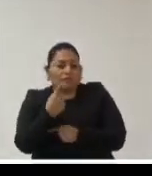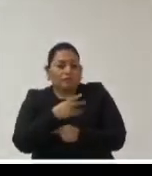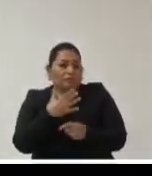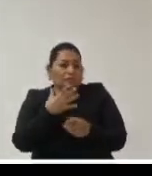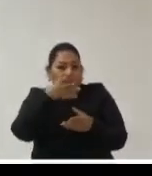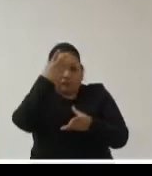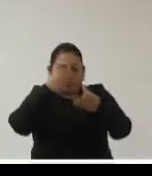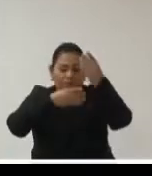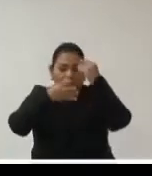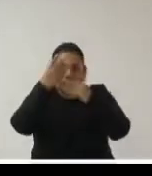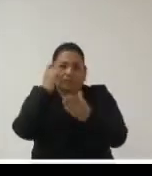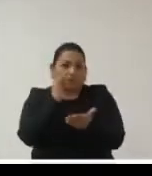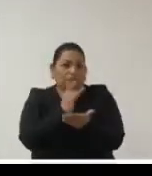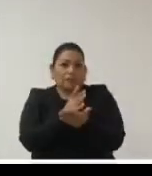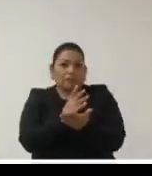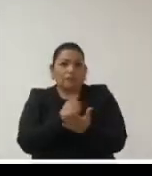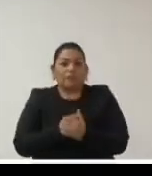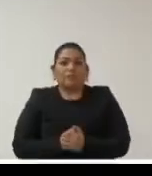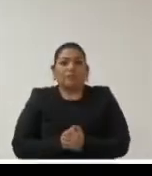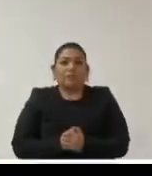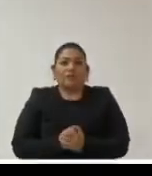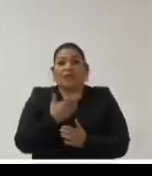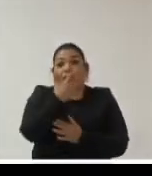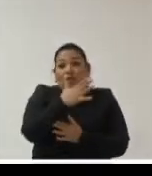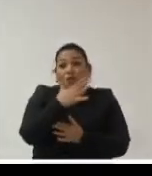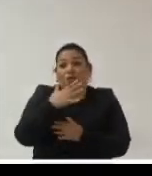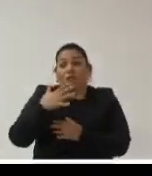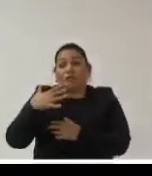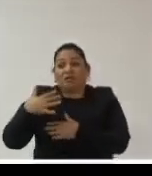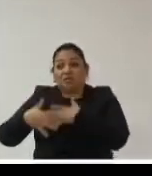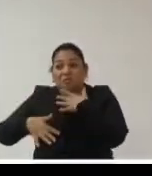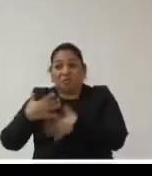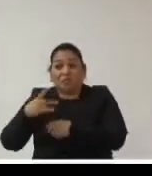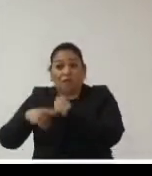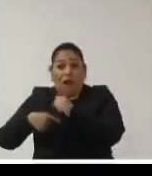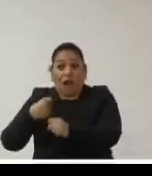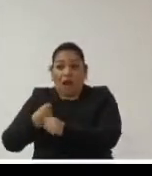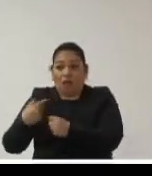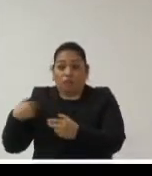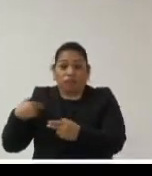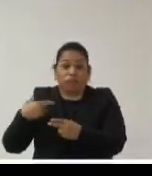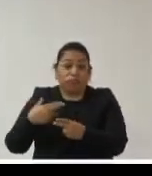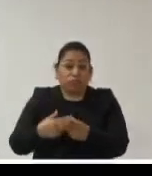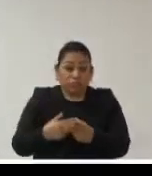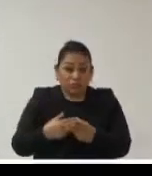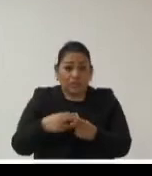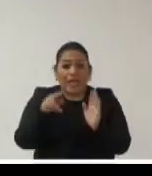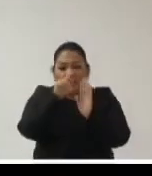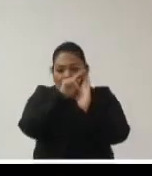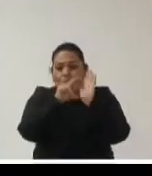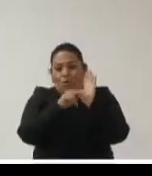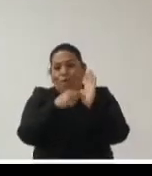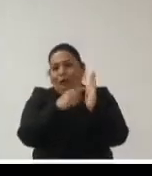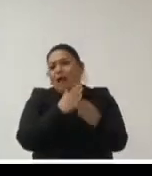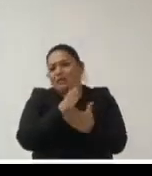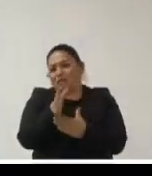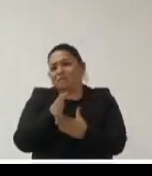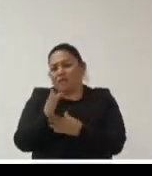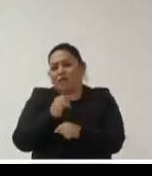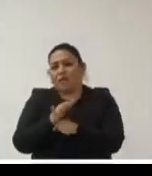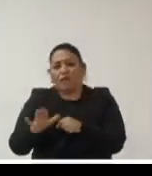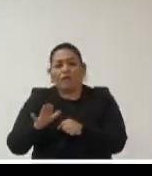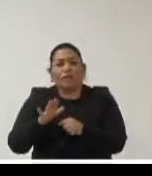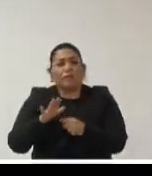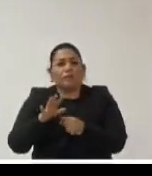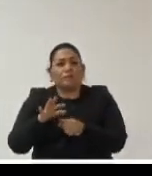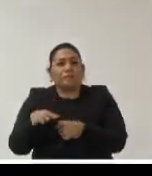hemos aprendido es que a más de 10 o 15 años incluso en la región de normativas en materia de acceso a la información pública en